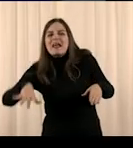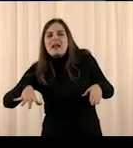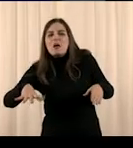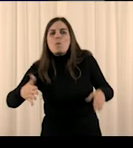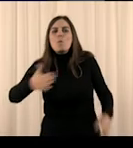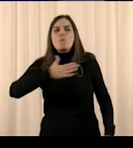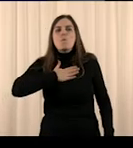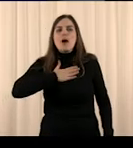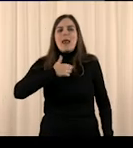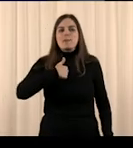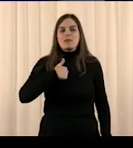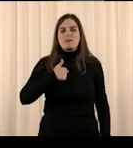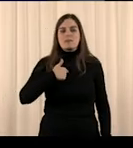mismo.